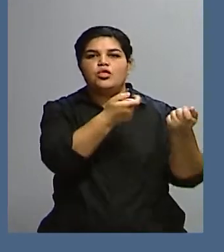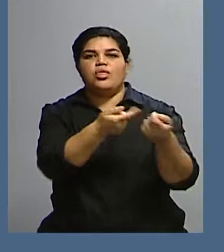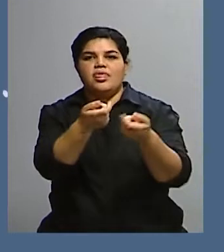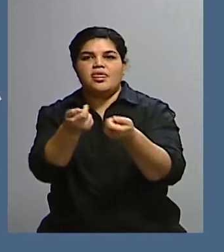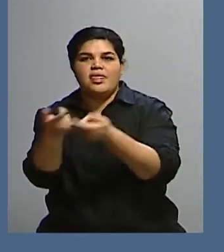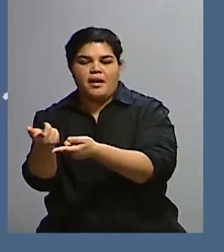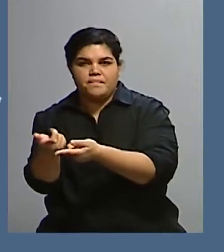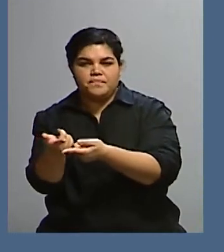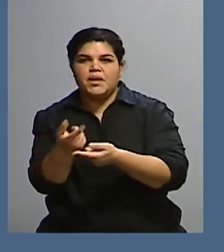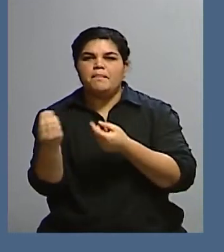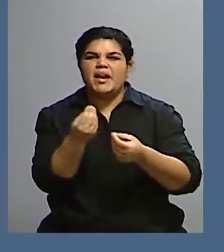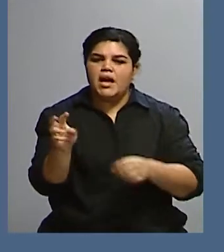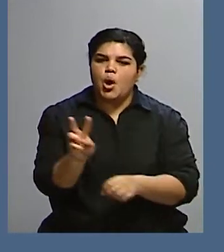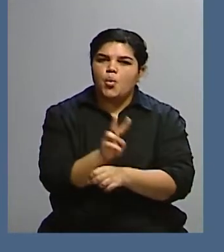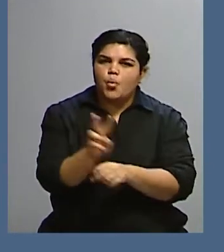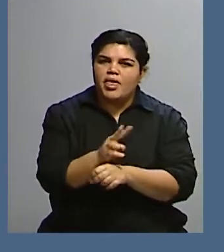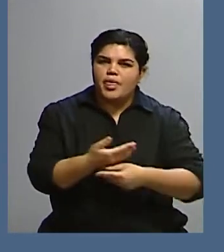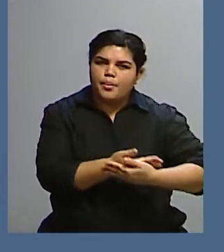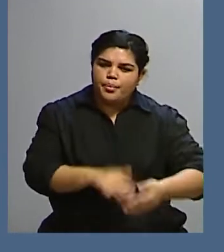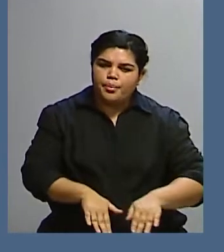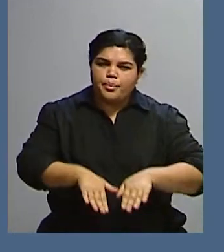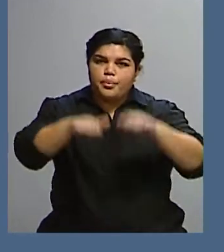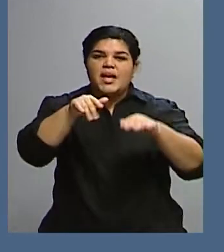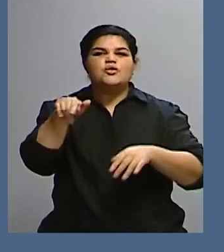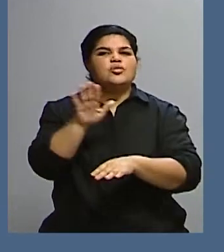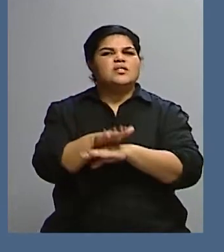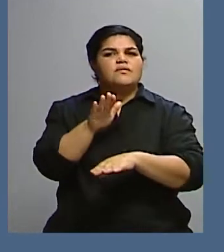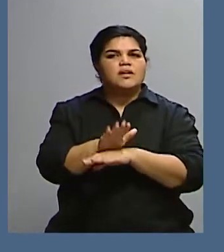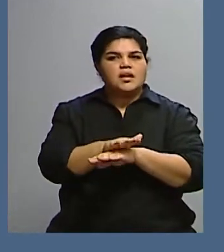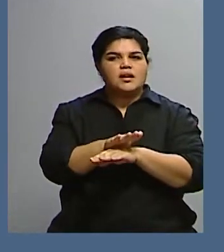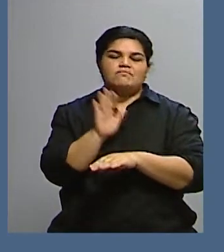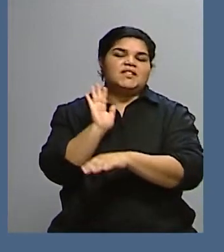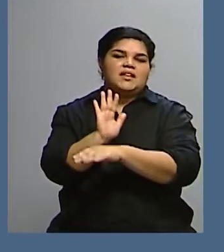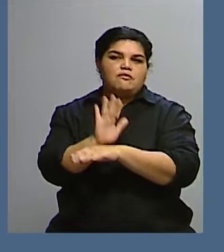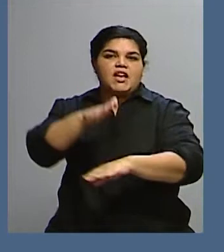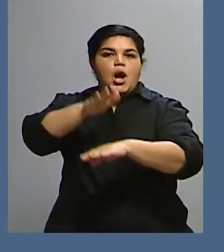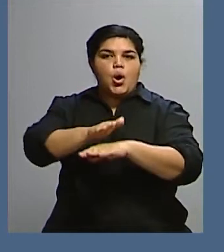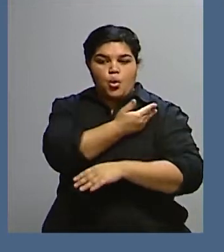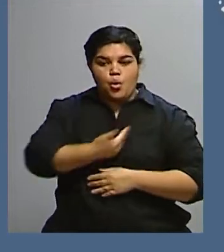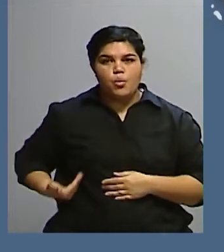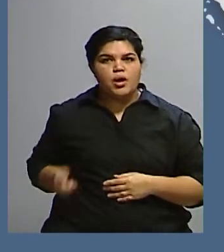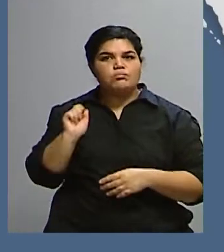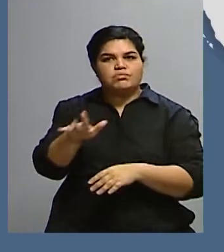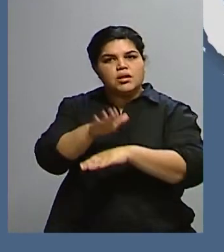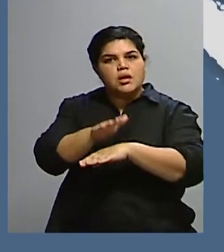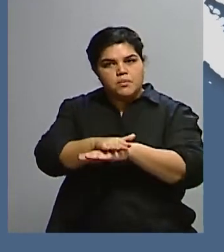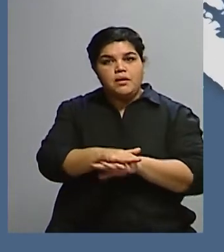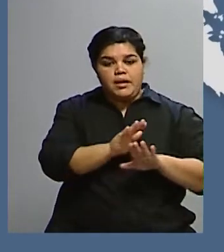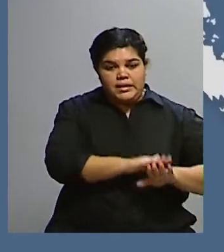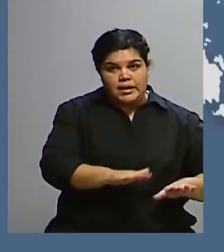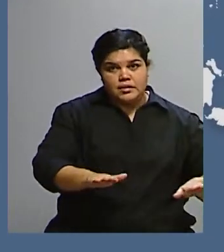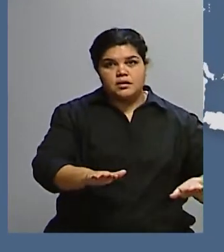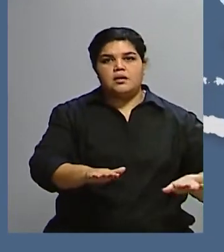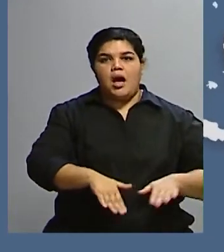tiene que ver también con la capacidad del Estado de hacerse cargo de las personas en todas sus etapas de su vida, la niñez, la